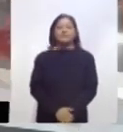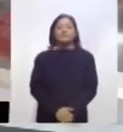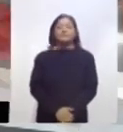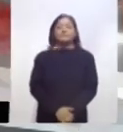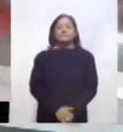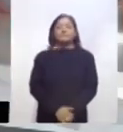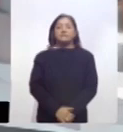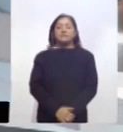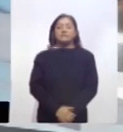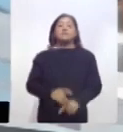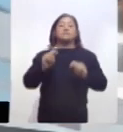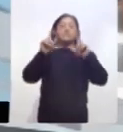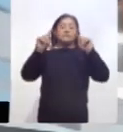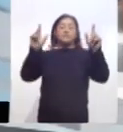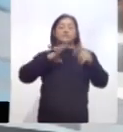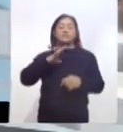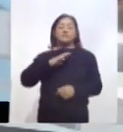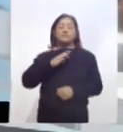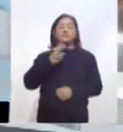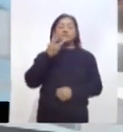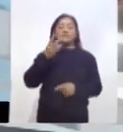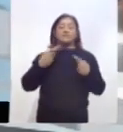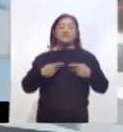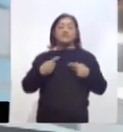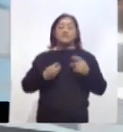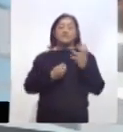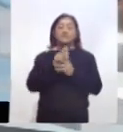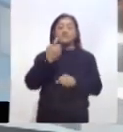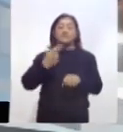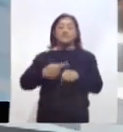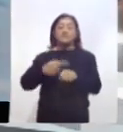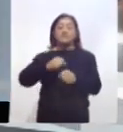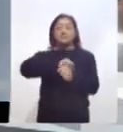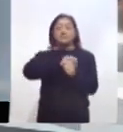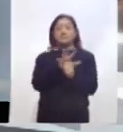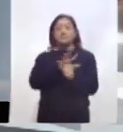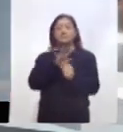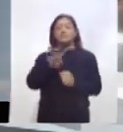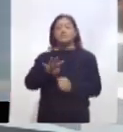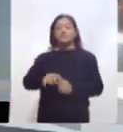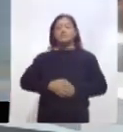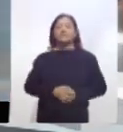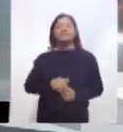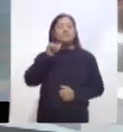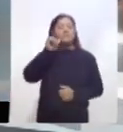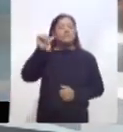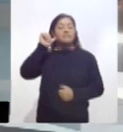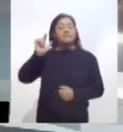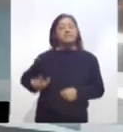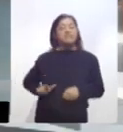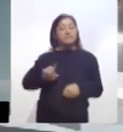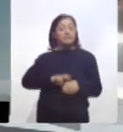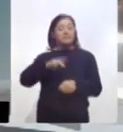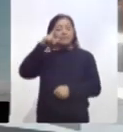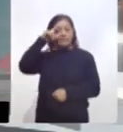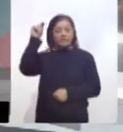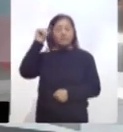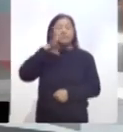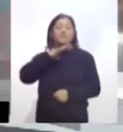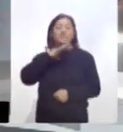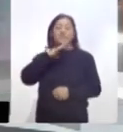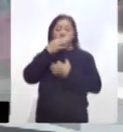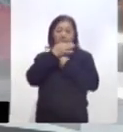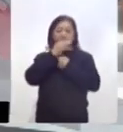Tlaxcala registra tres nuevos casos positivos de COVID-19. Ayer el gobernador Marco Mena dio a conocer que suman ocho los